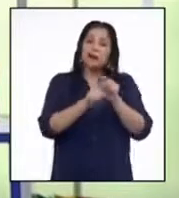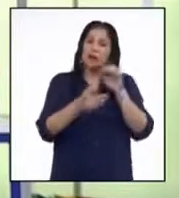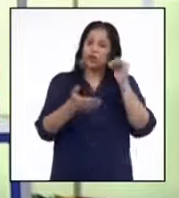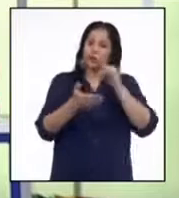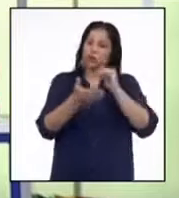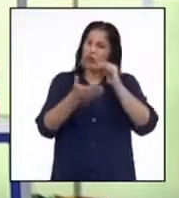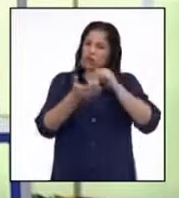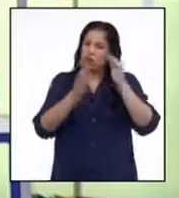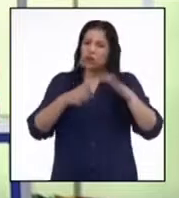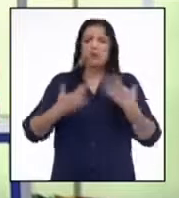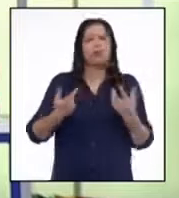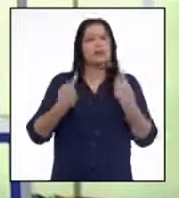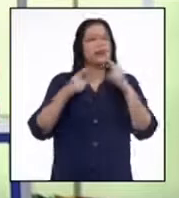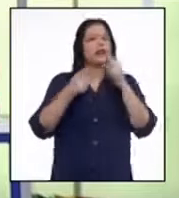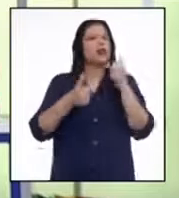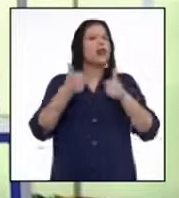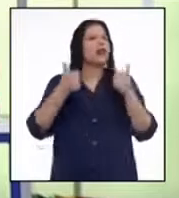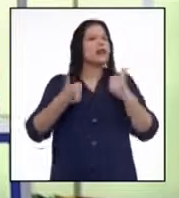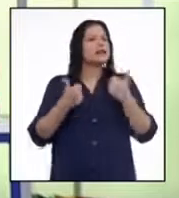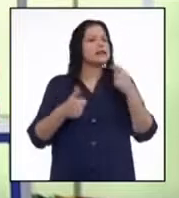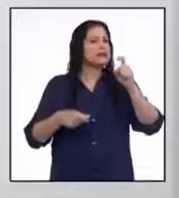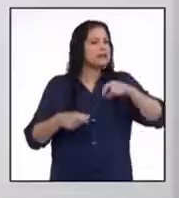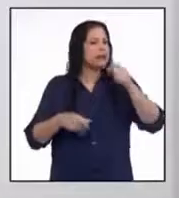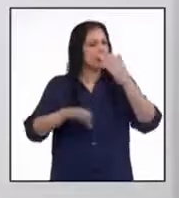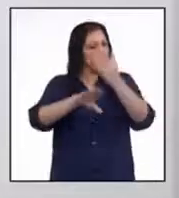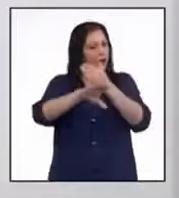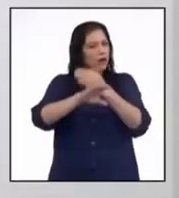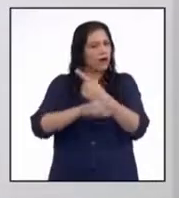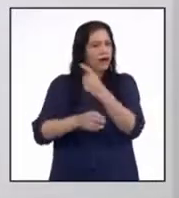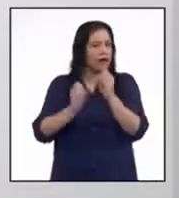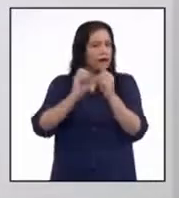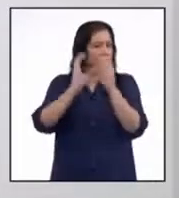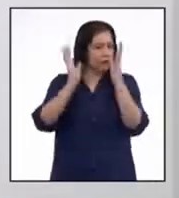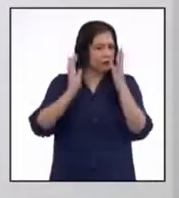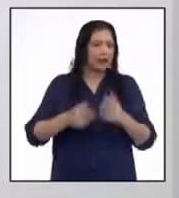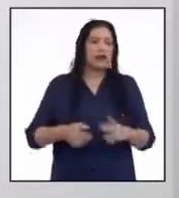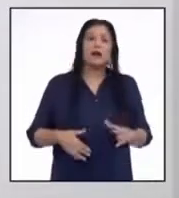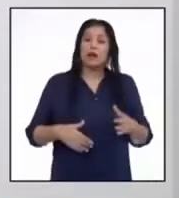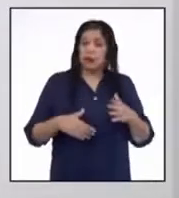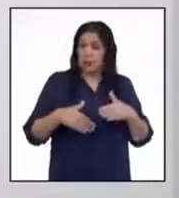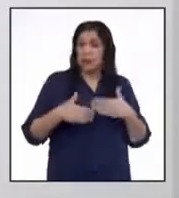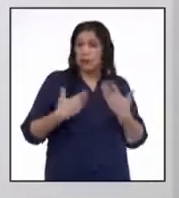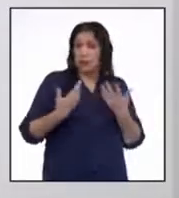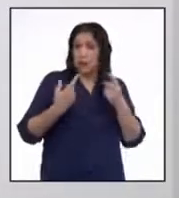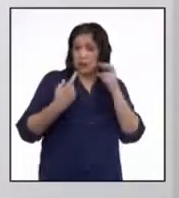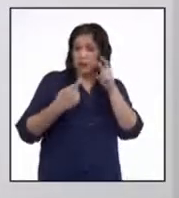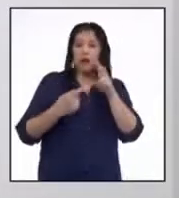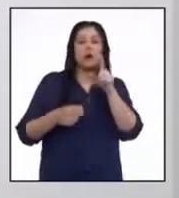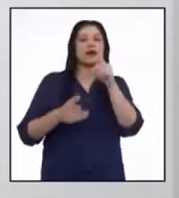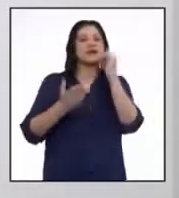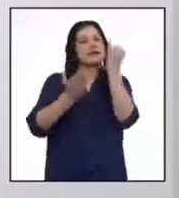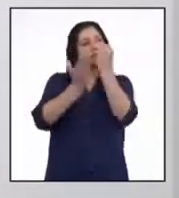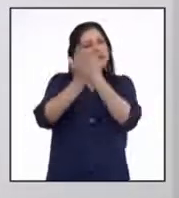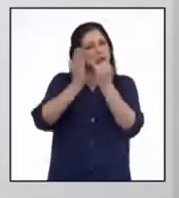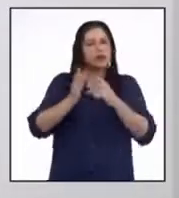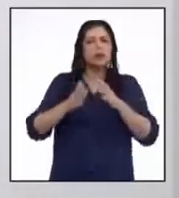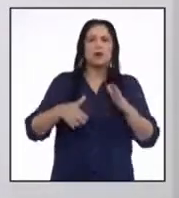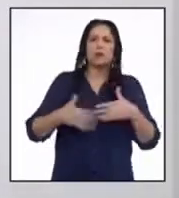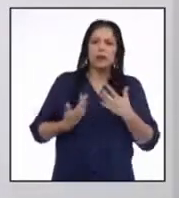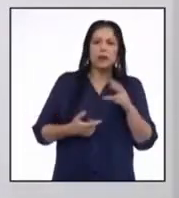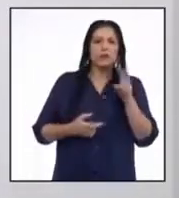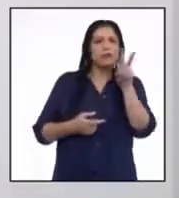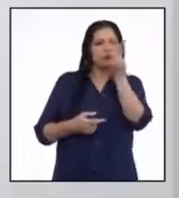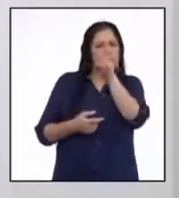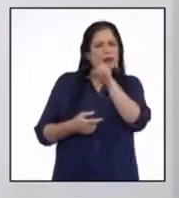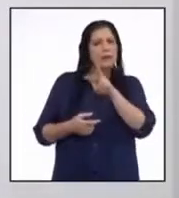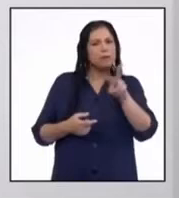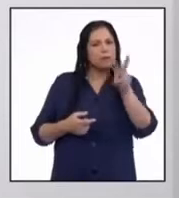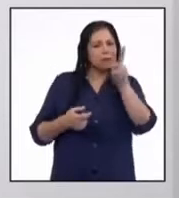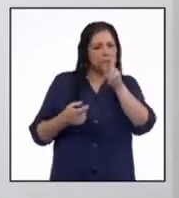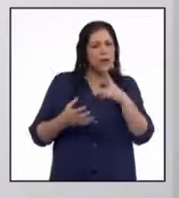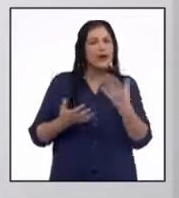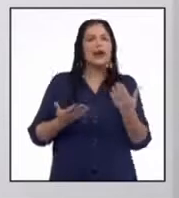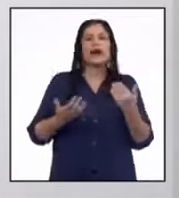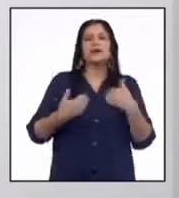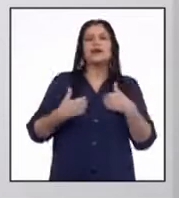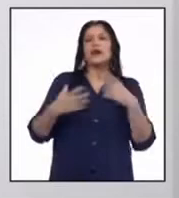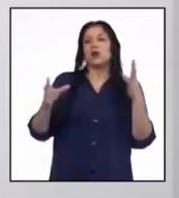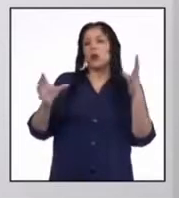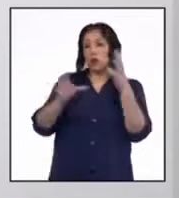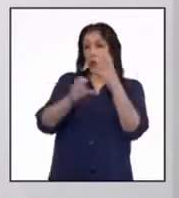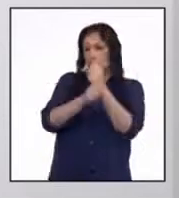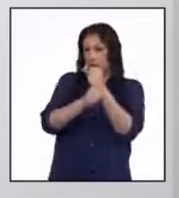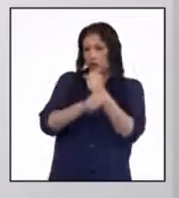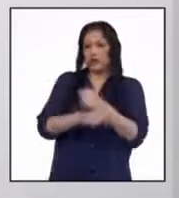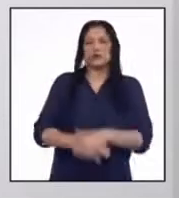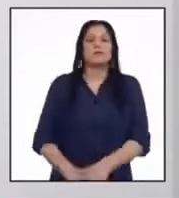ayudan a ver qué aspectos debemos ir mejorando cada día. Como ven, con este tipo de gráfico también hemos podido llegar a realizar